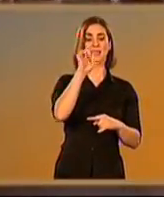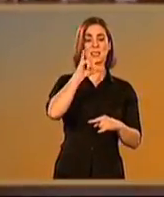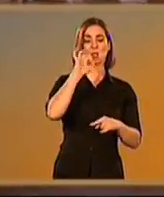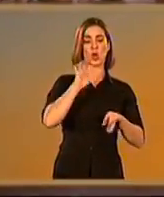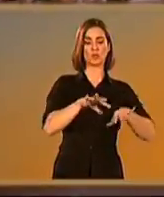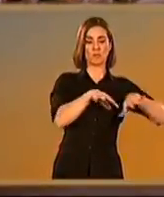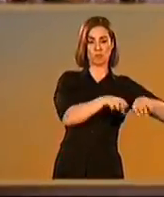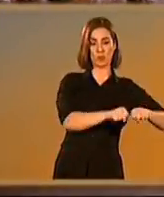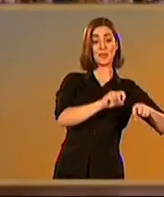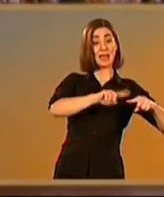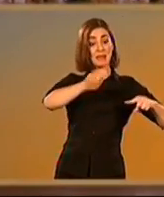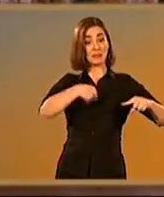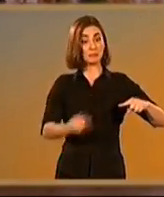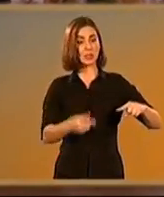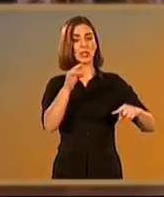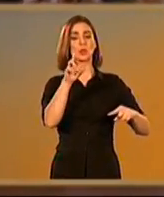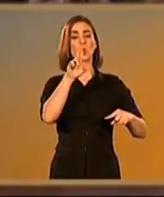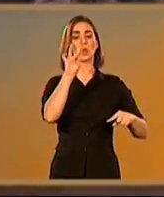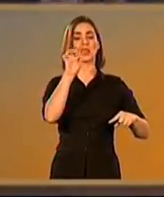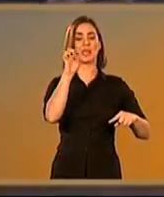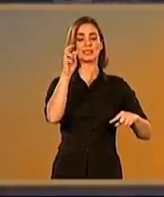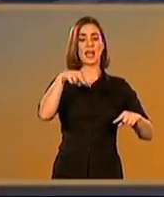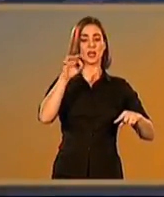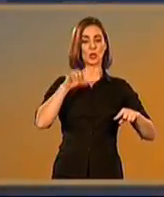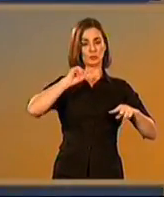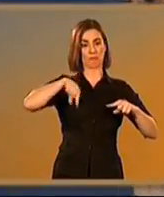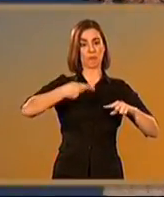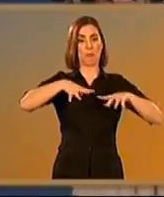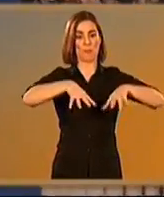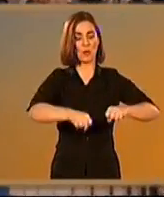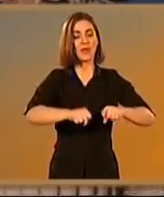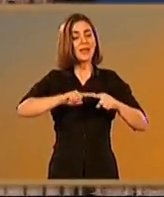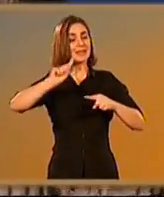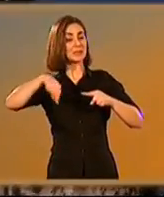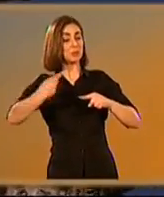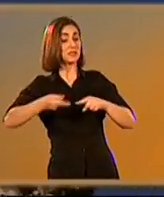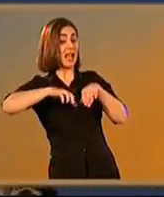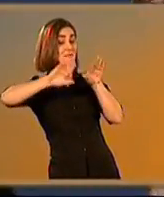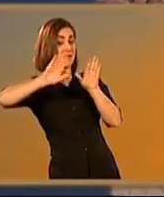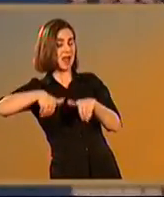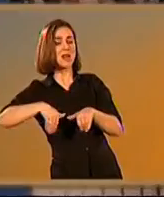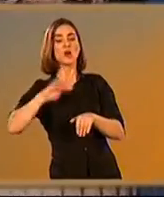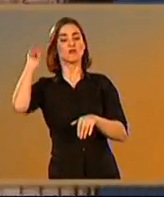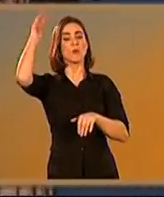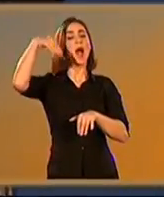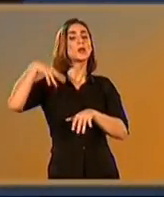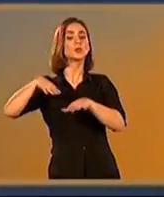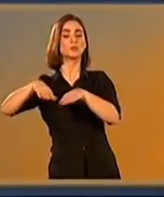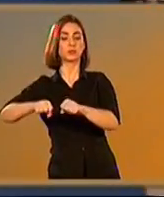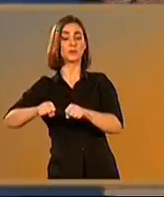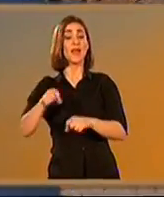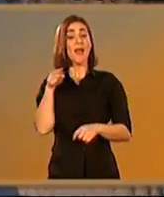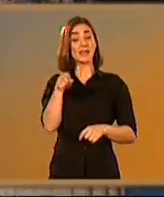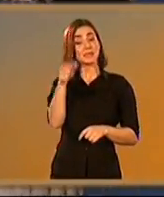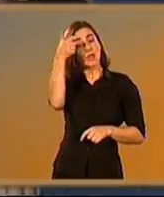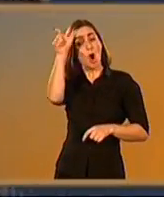el Paleolítico, son los Tartesios y después los turguetanos los que la convertirán en un importante asentamiento, junto al cual establecerá